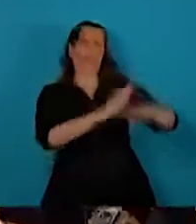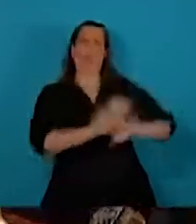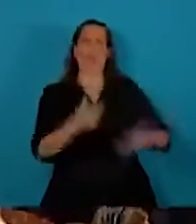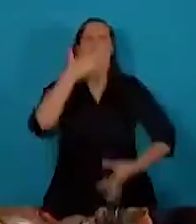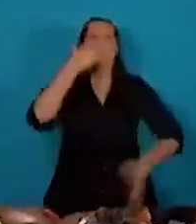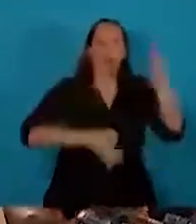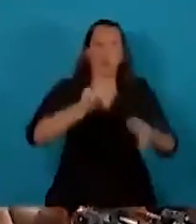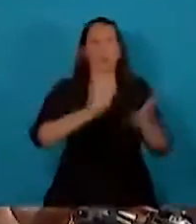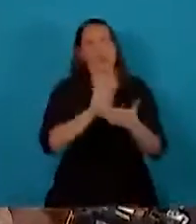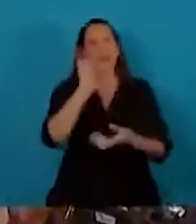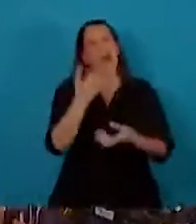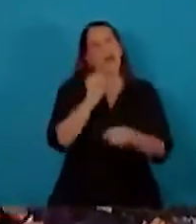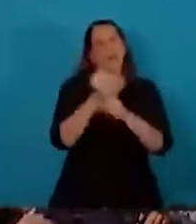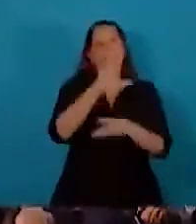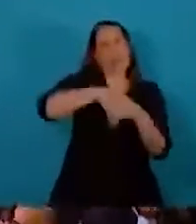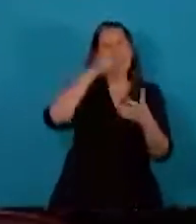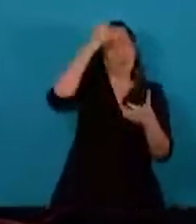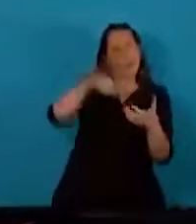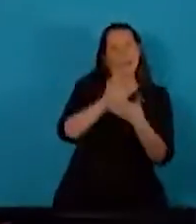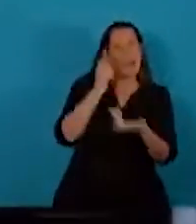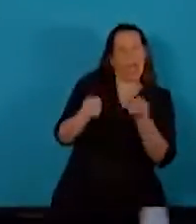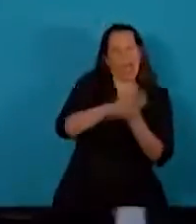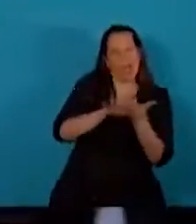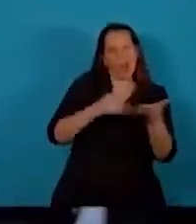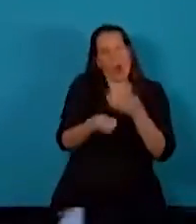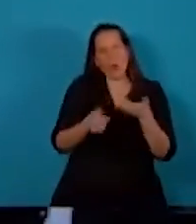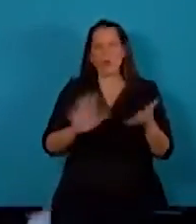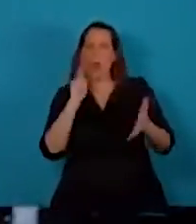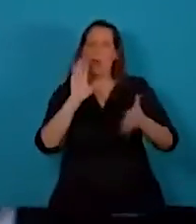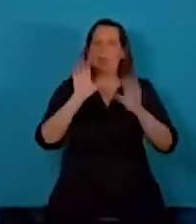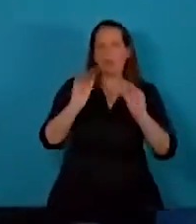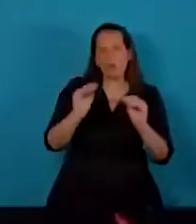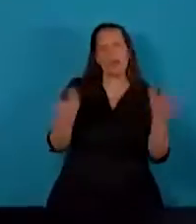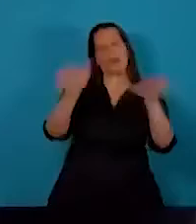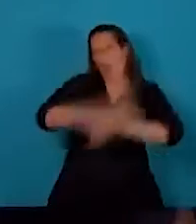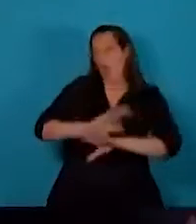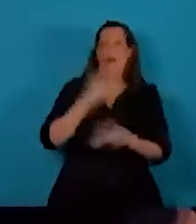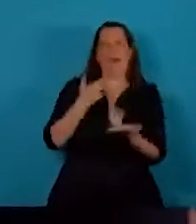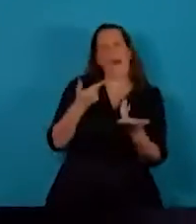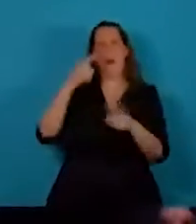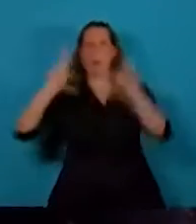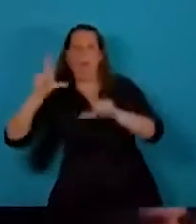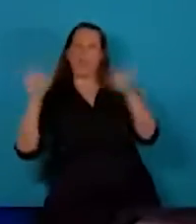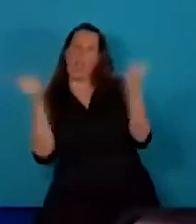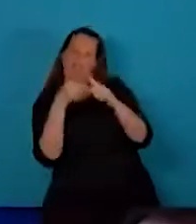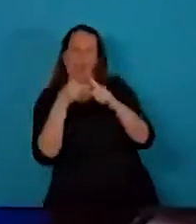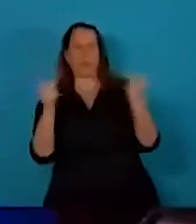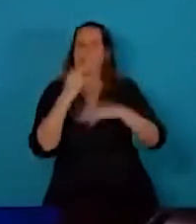contaminada por operadores judiciales, por procedimientos oscuros y por linchamientos mediáticos.